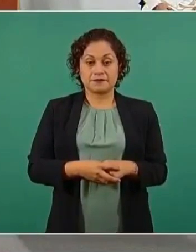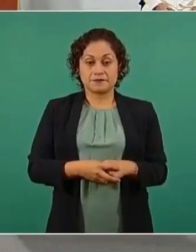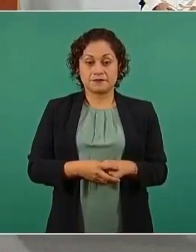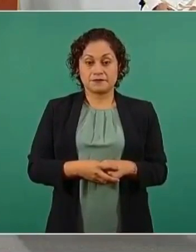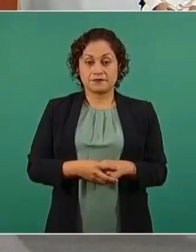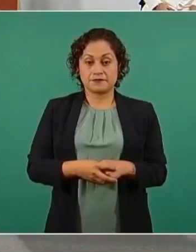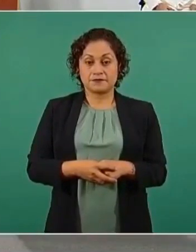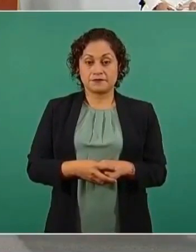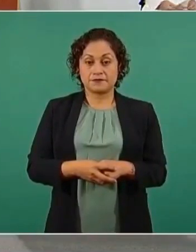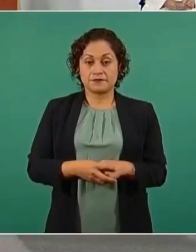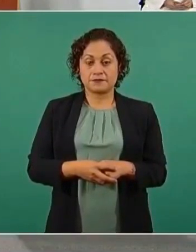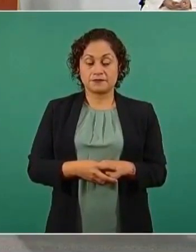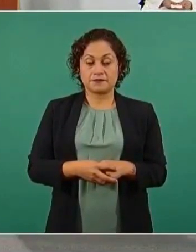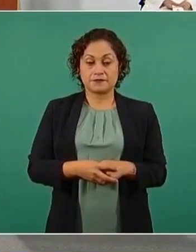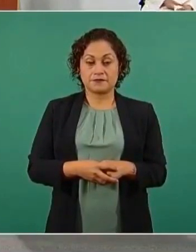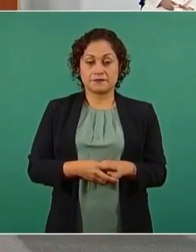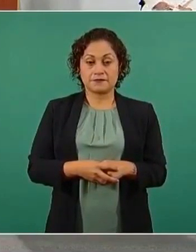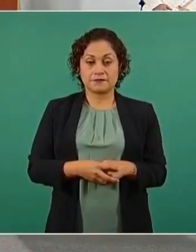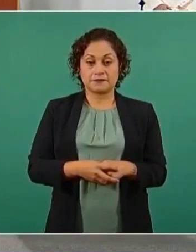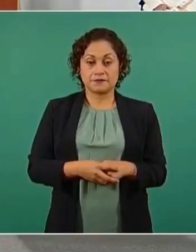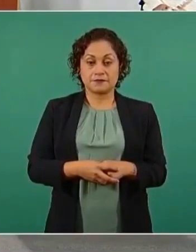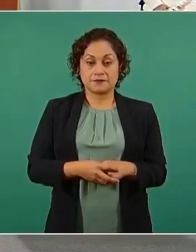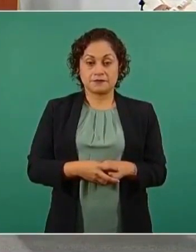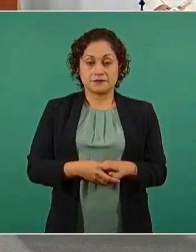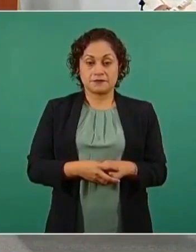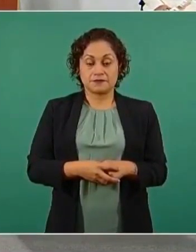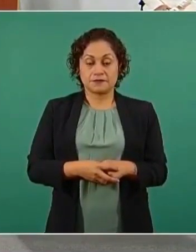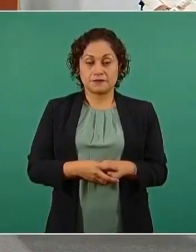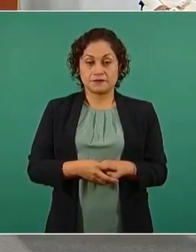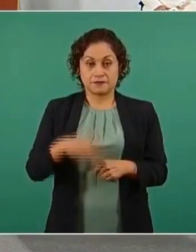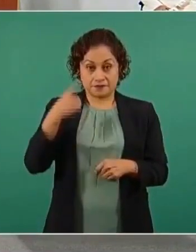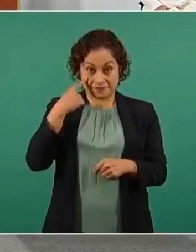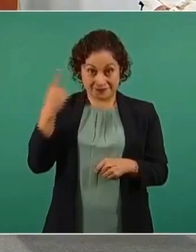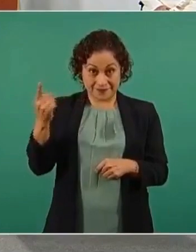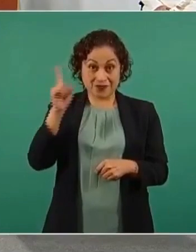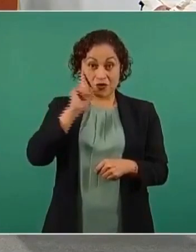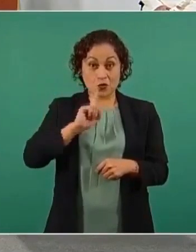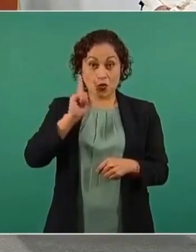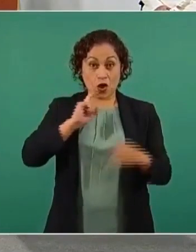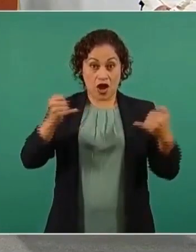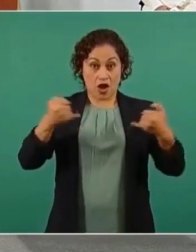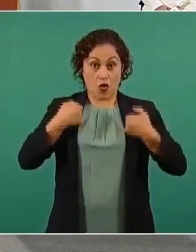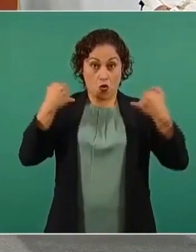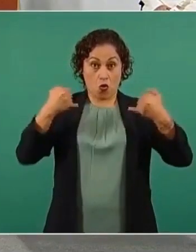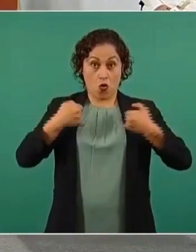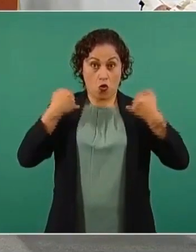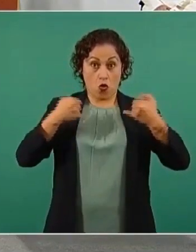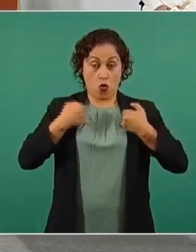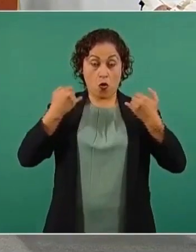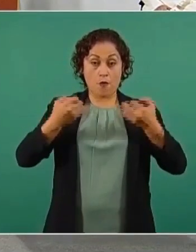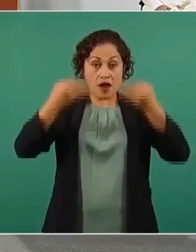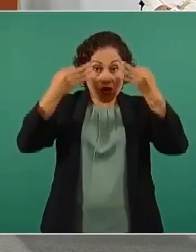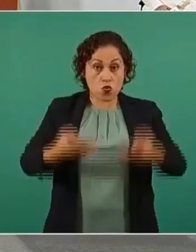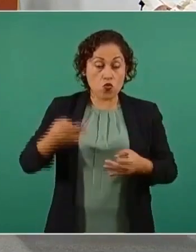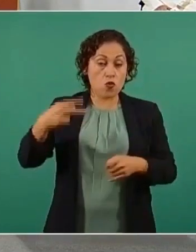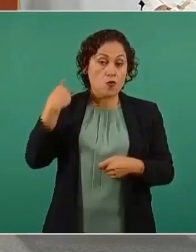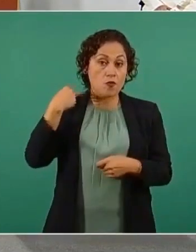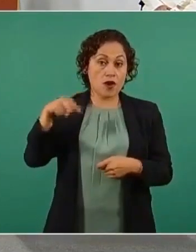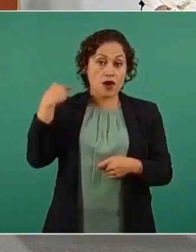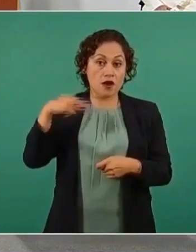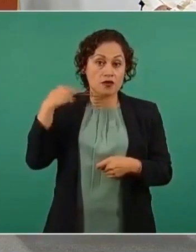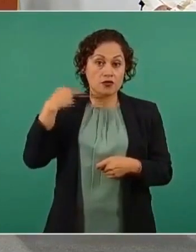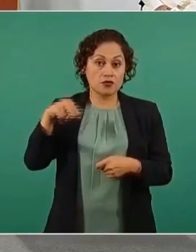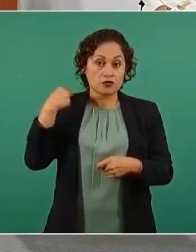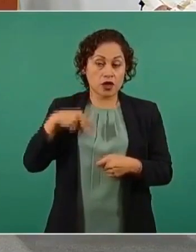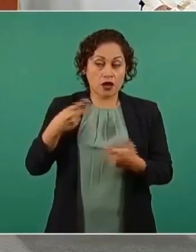Es ingeniera. Joven, veracruzana. ¿Cómo no le voy a